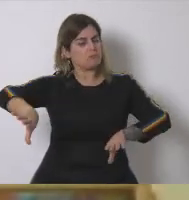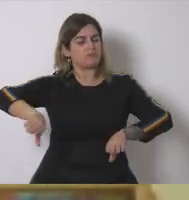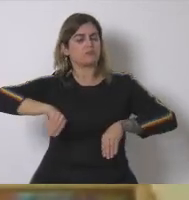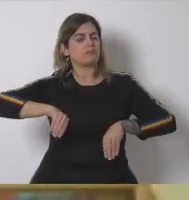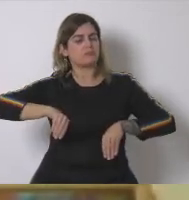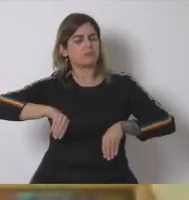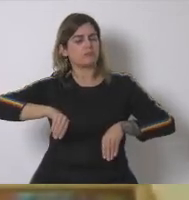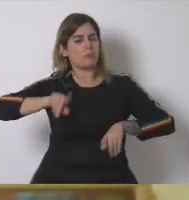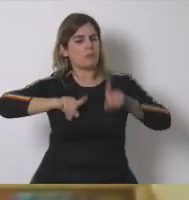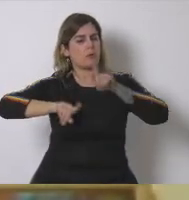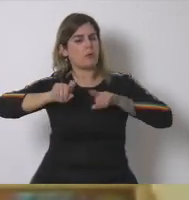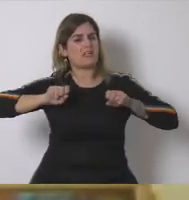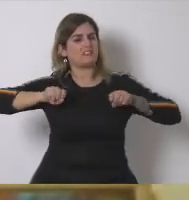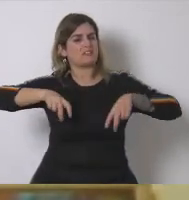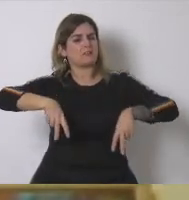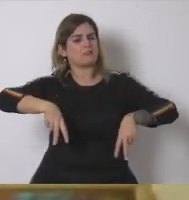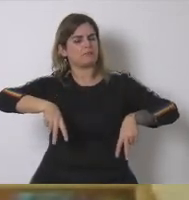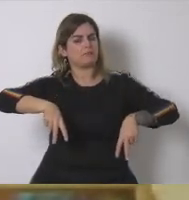yo mismo también